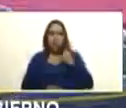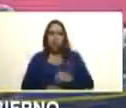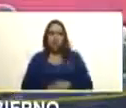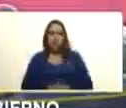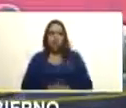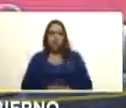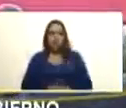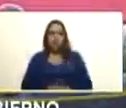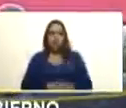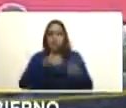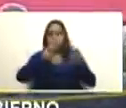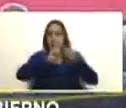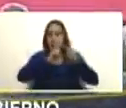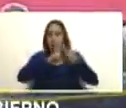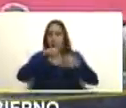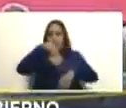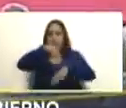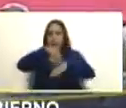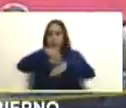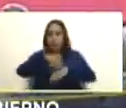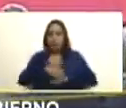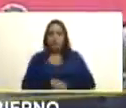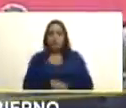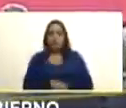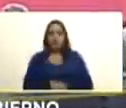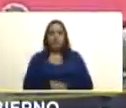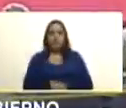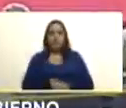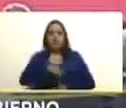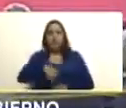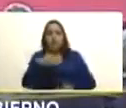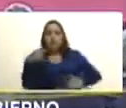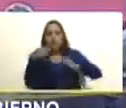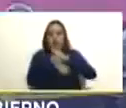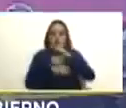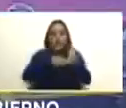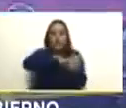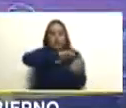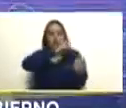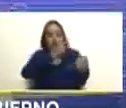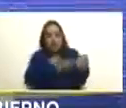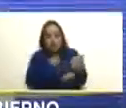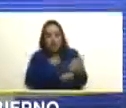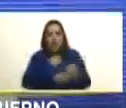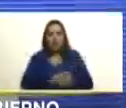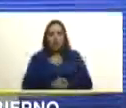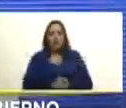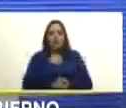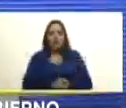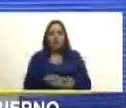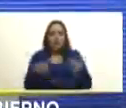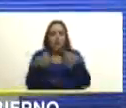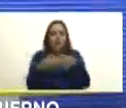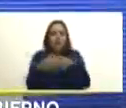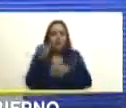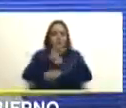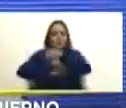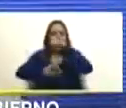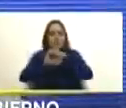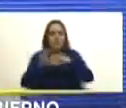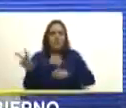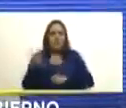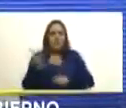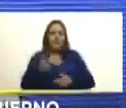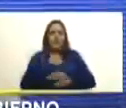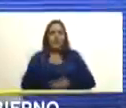en primer lugar para profundizar el fortalecimiento de los equipos en defensa de Venezuela